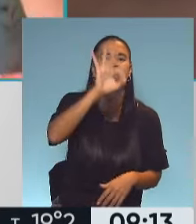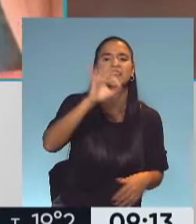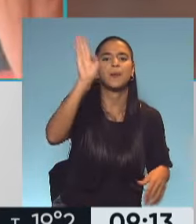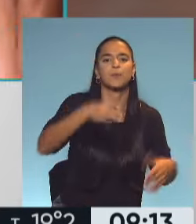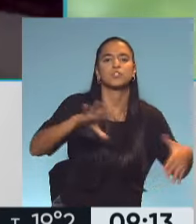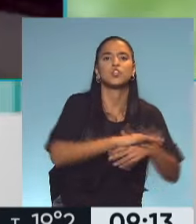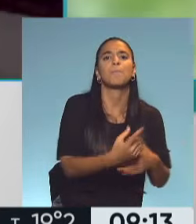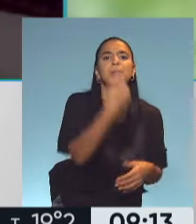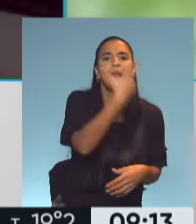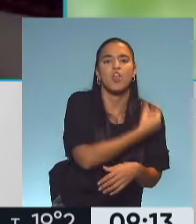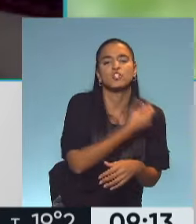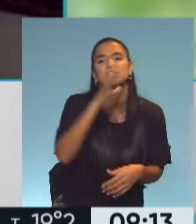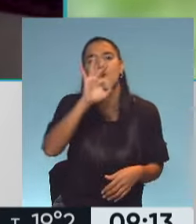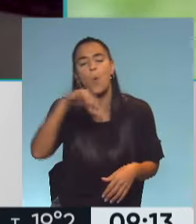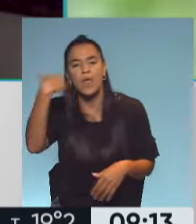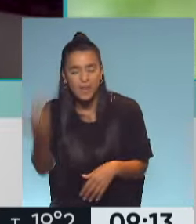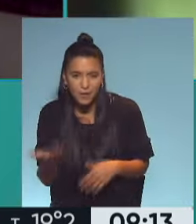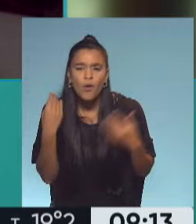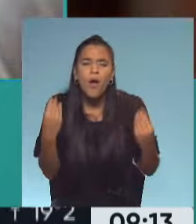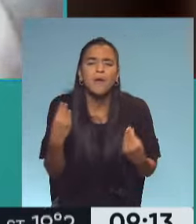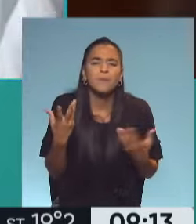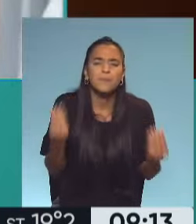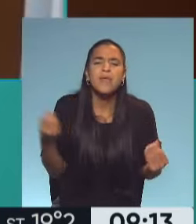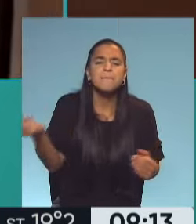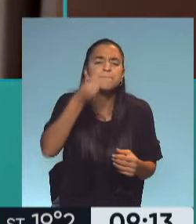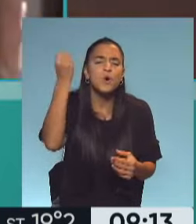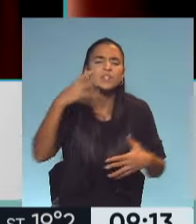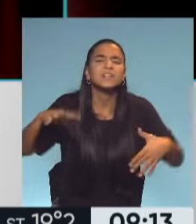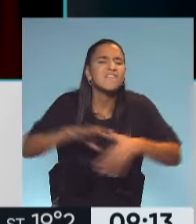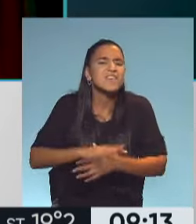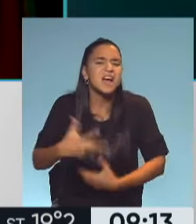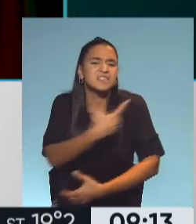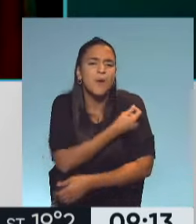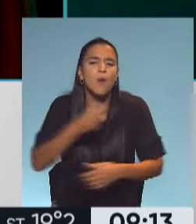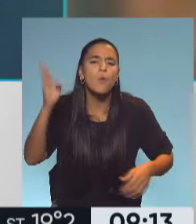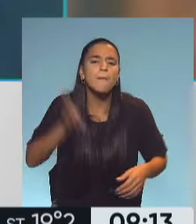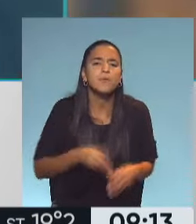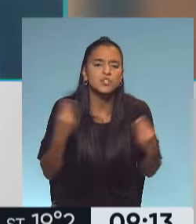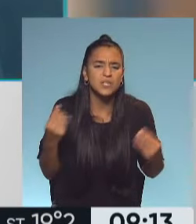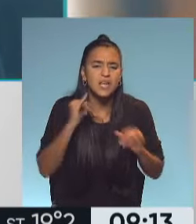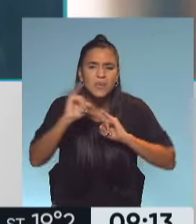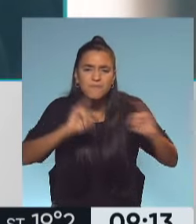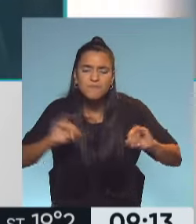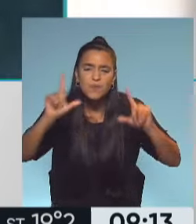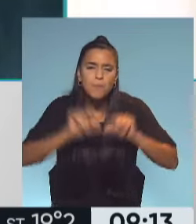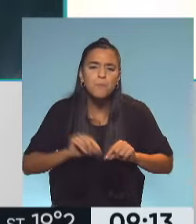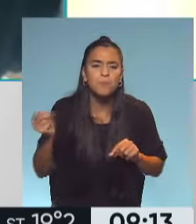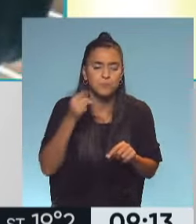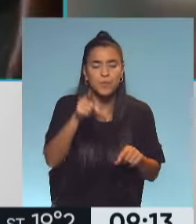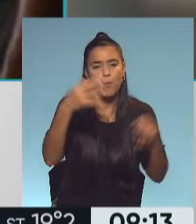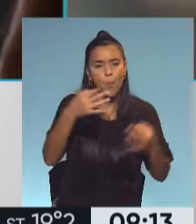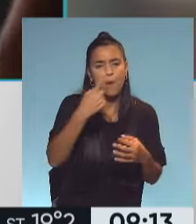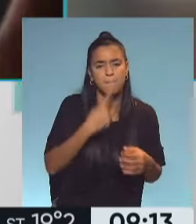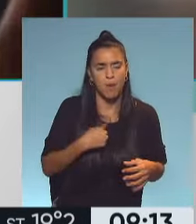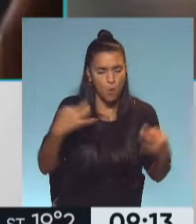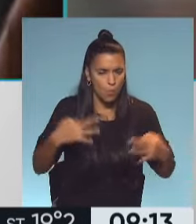la primera dosis, el 50. ¿Por qué? ¿Hasta dónde es importante estar atentos a estas cifras, no? Es muy buena pregunta,